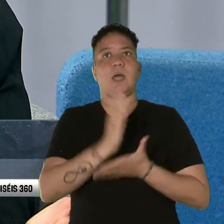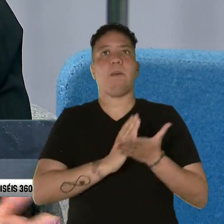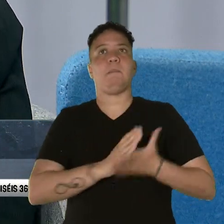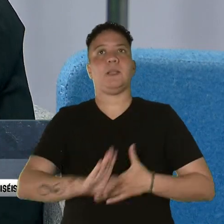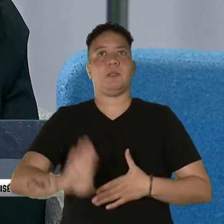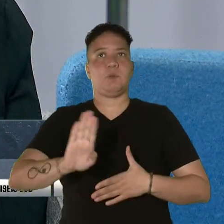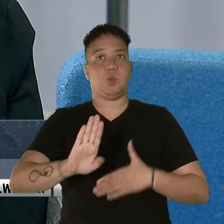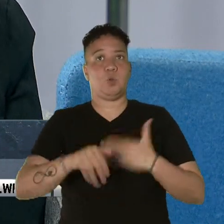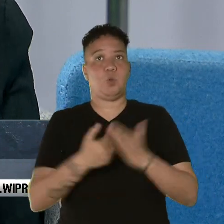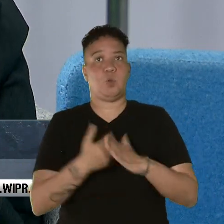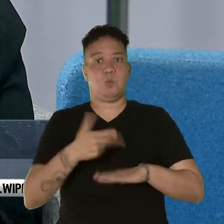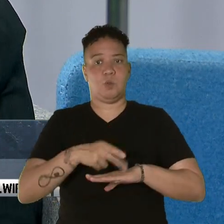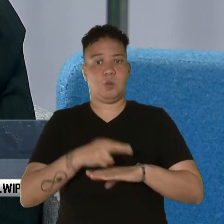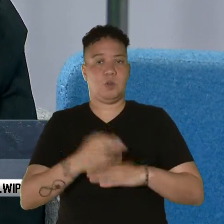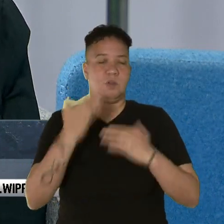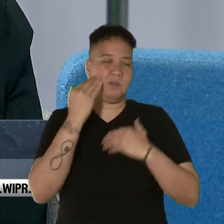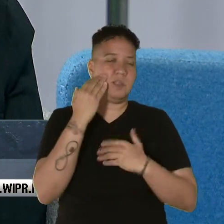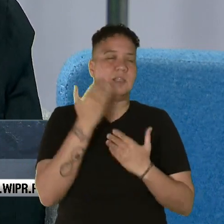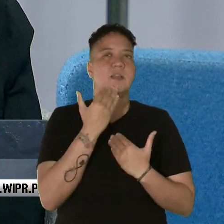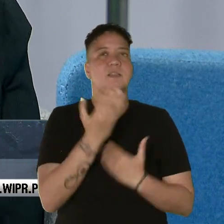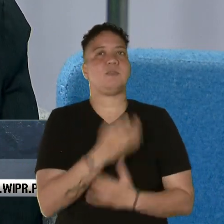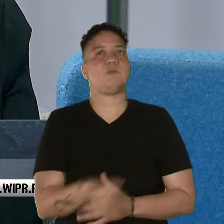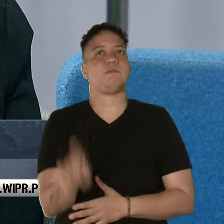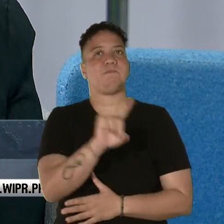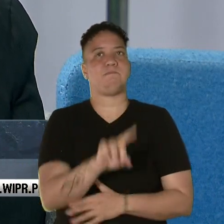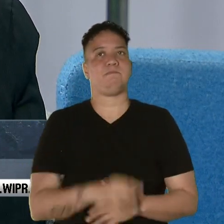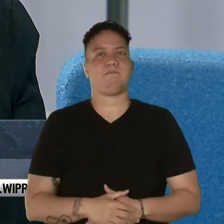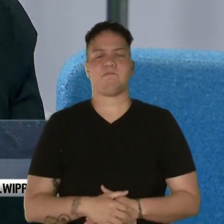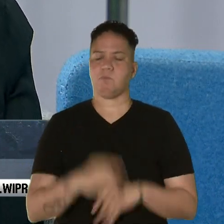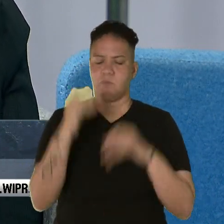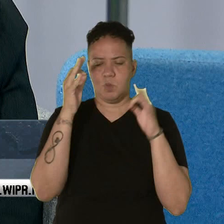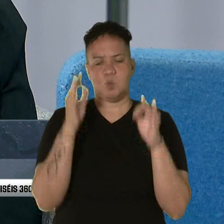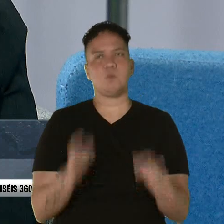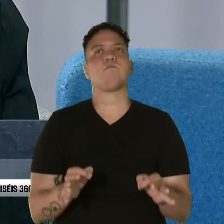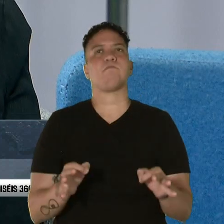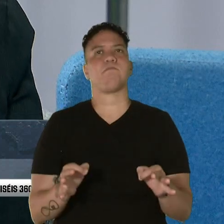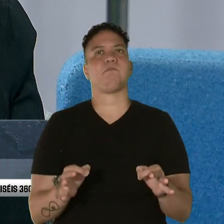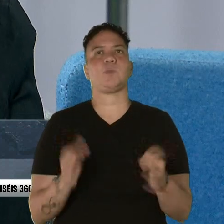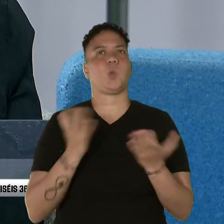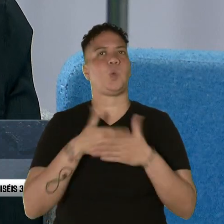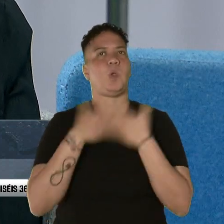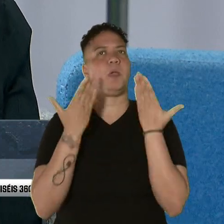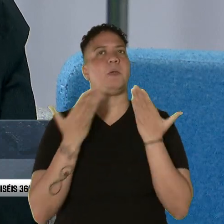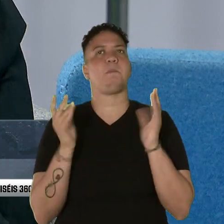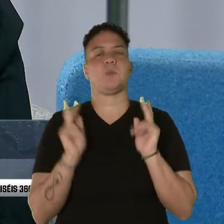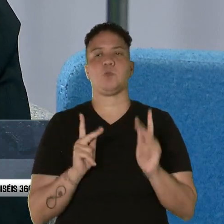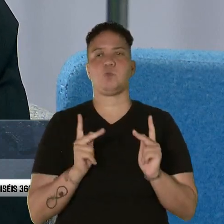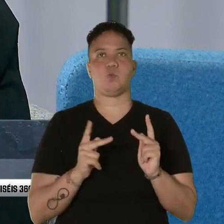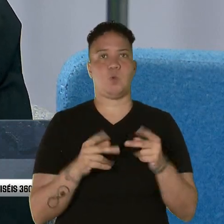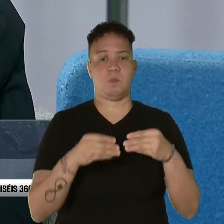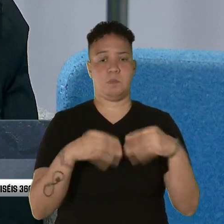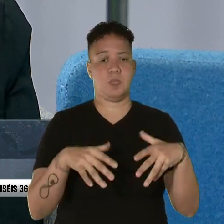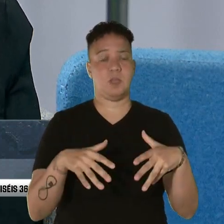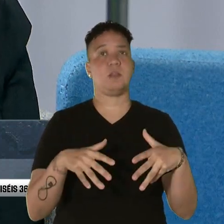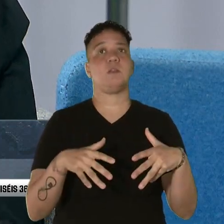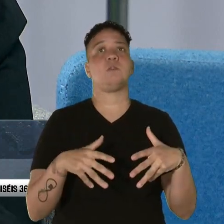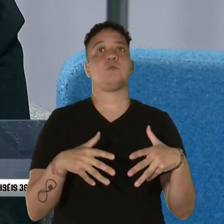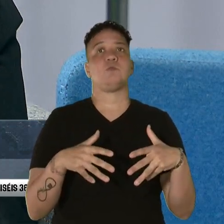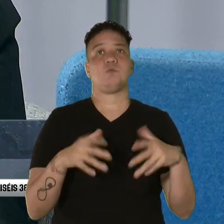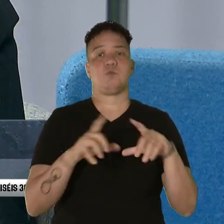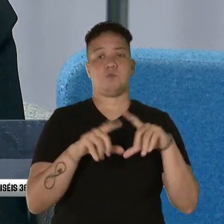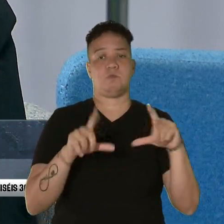todo Puerto Rico se enteró gracias a ustedes. Así que yo estoy segura que no va a haber personas que pierdan su cubierta